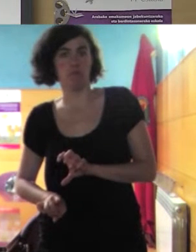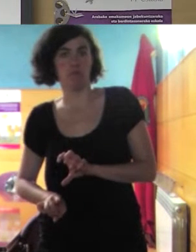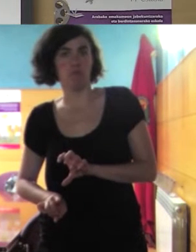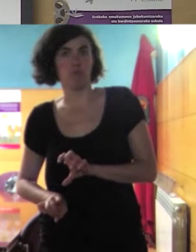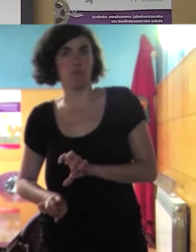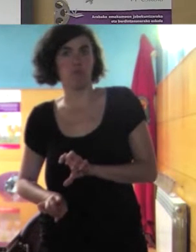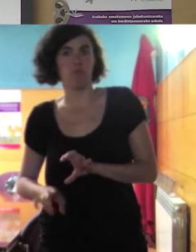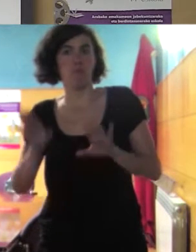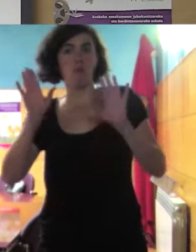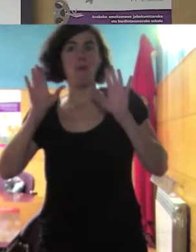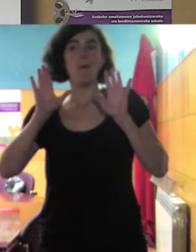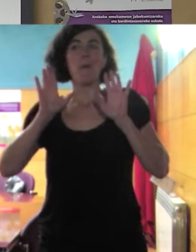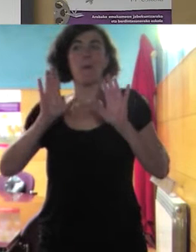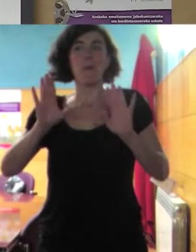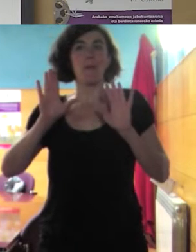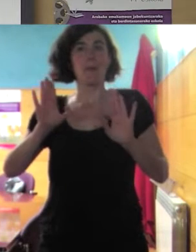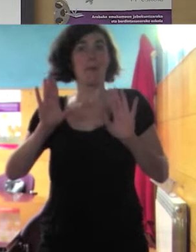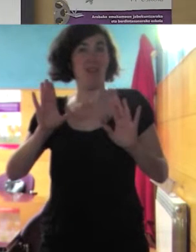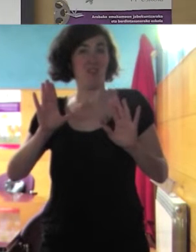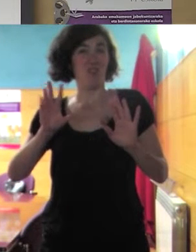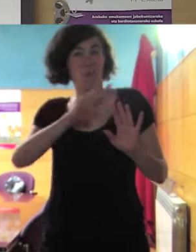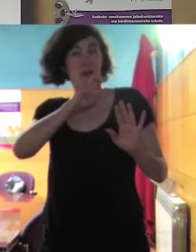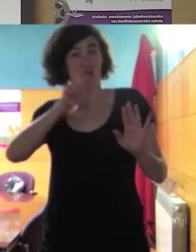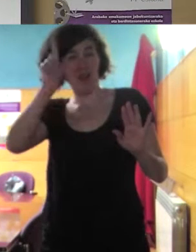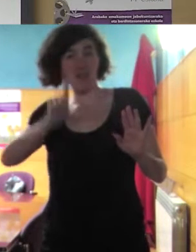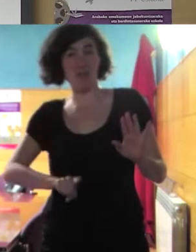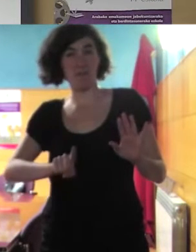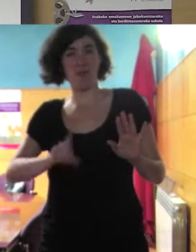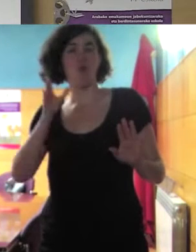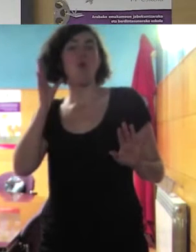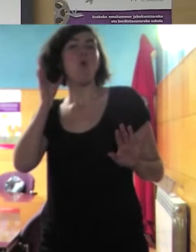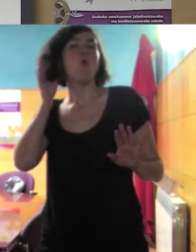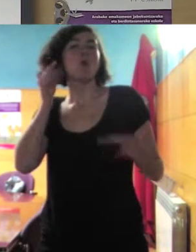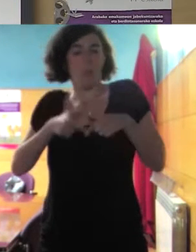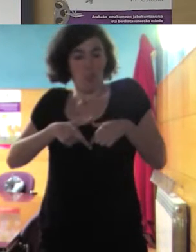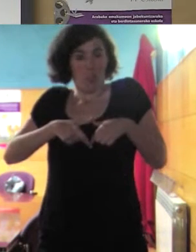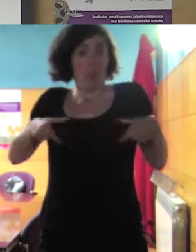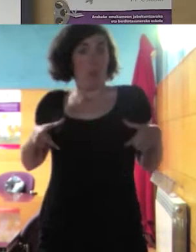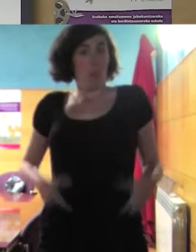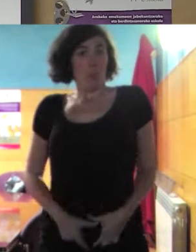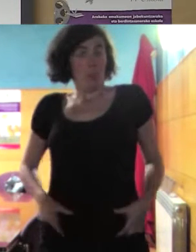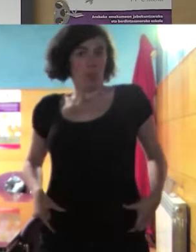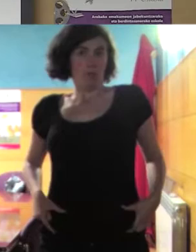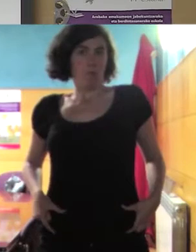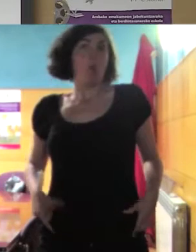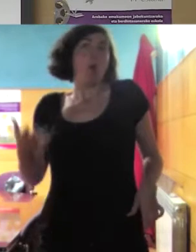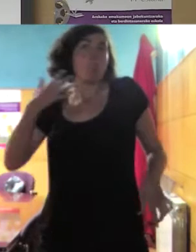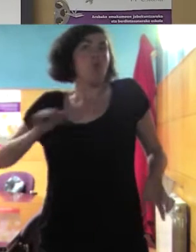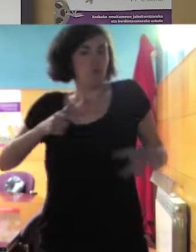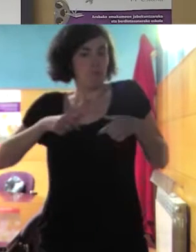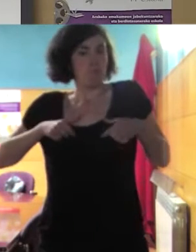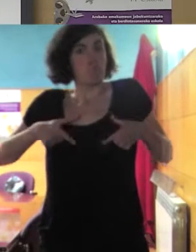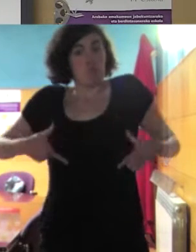chavala vaya con un bañador pequeño a la piscina o podría llevar uno un poco más grande se puede